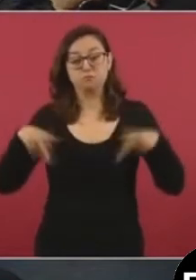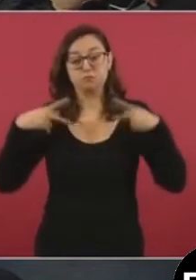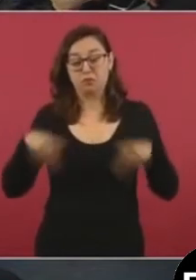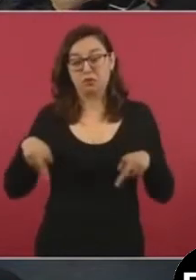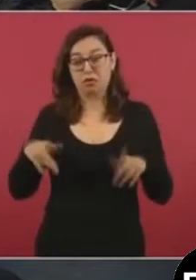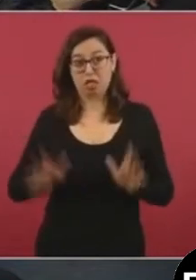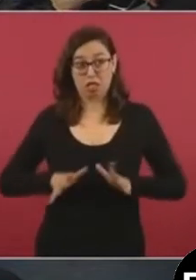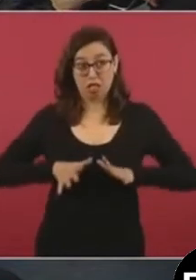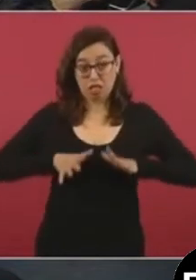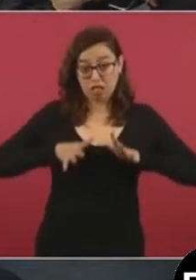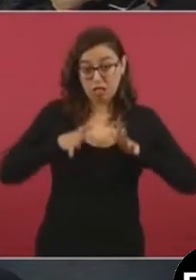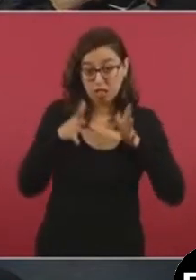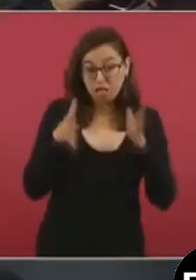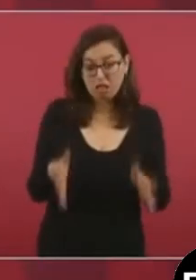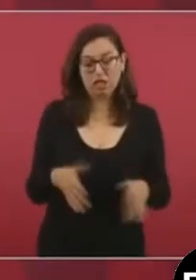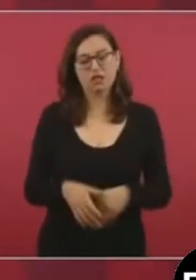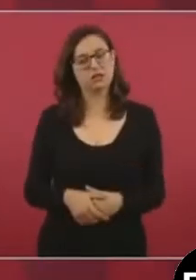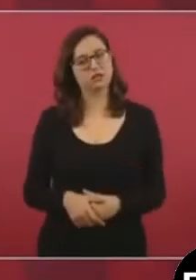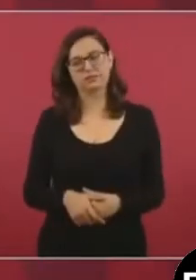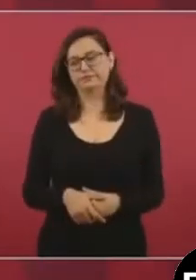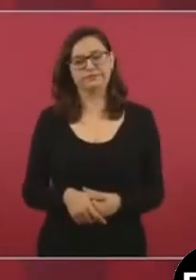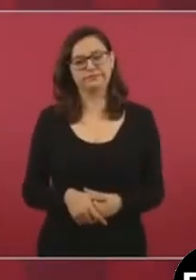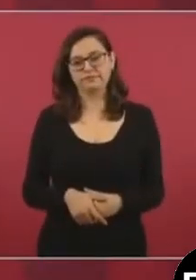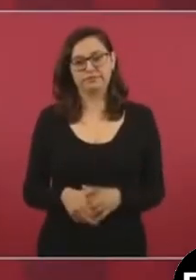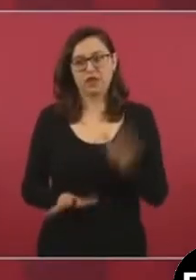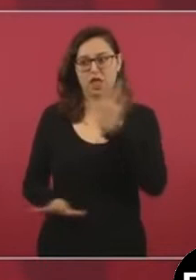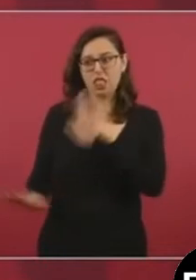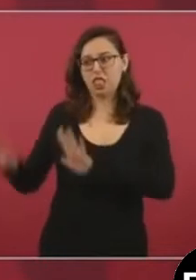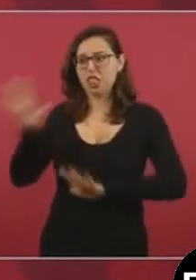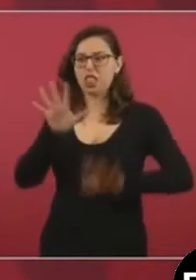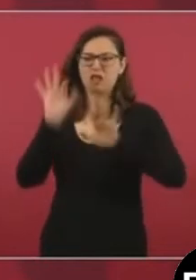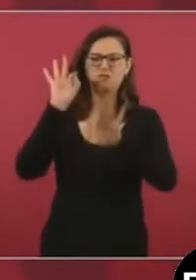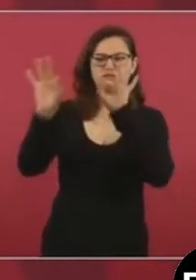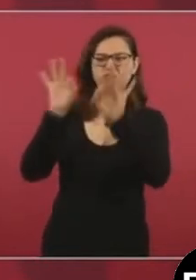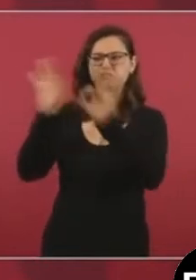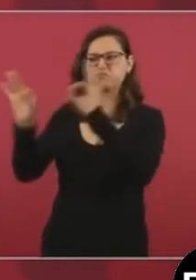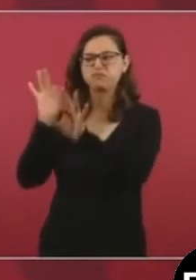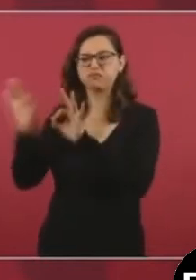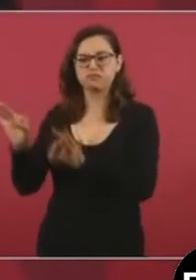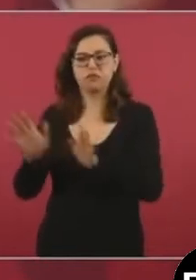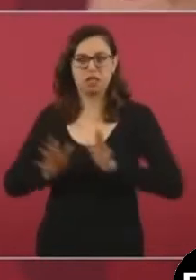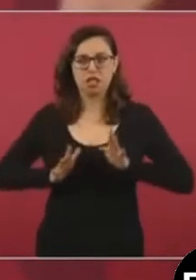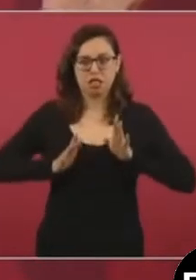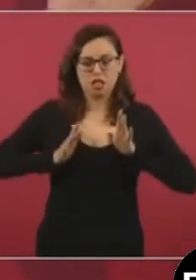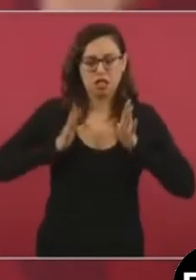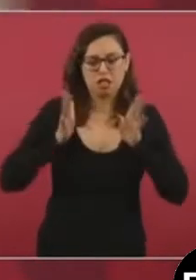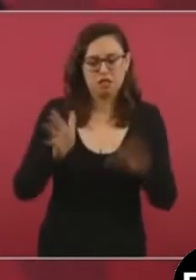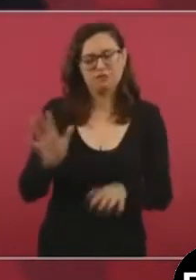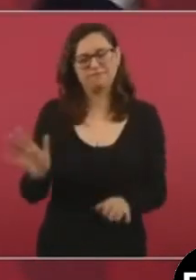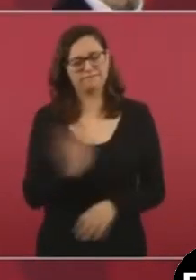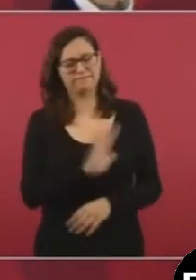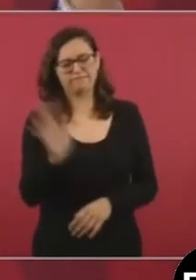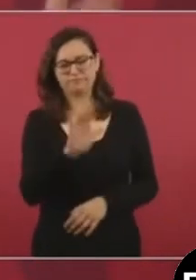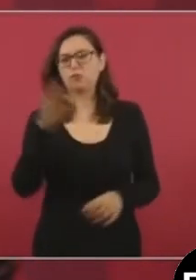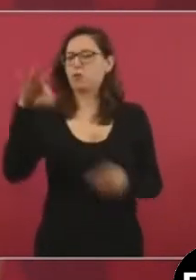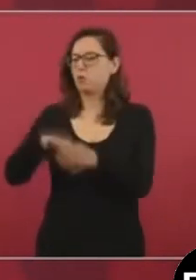deje manipular y que actúe con libertad, que vote